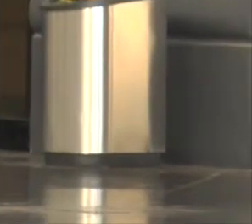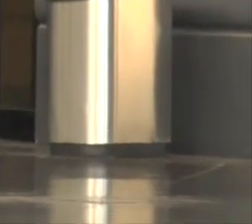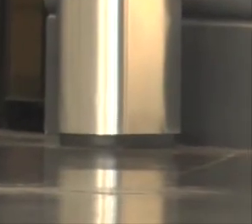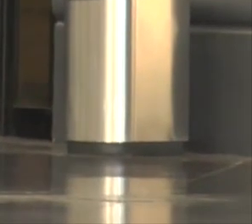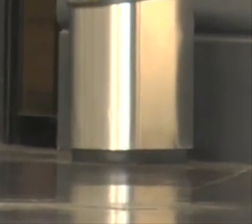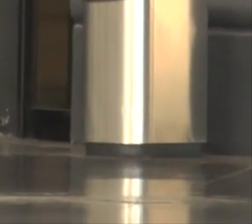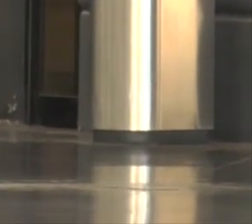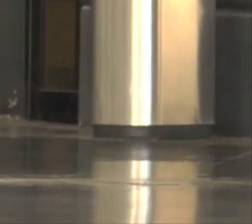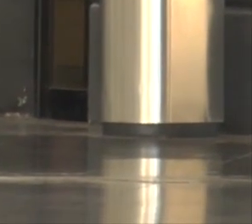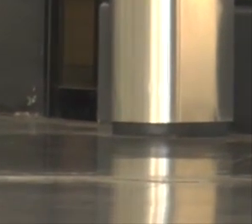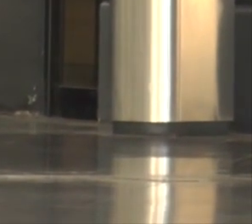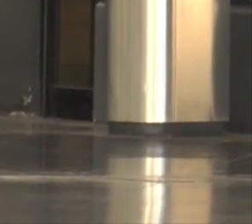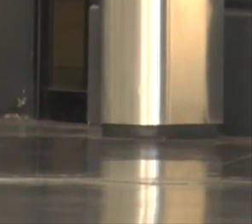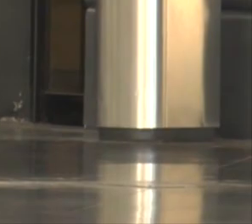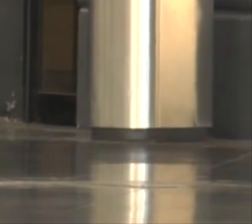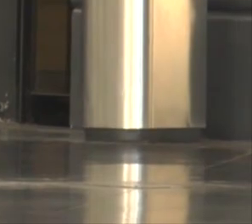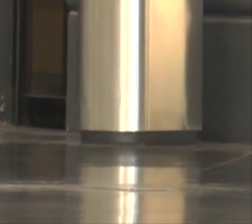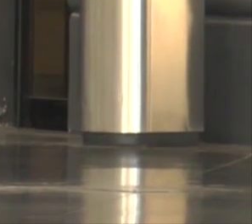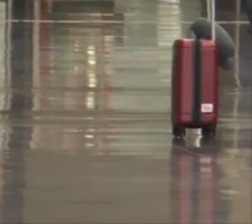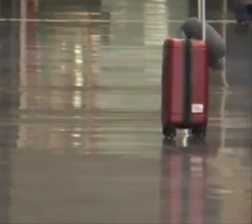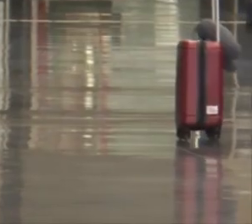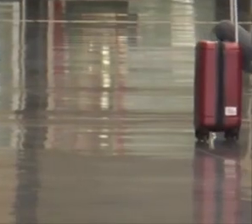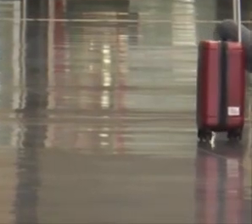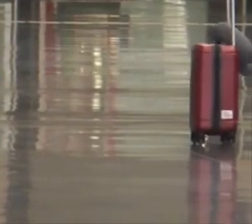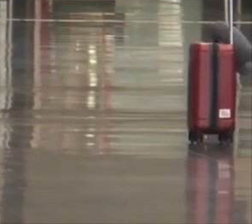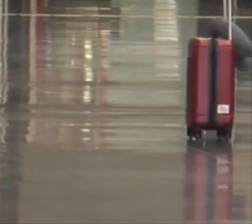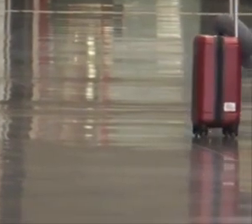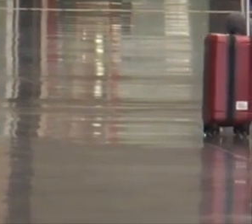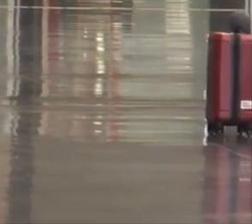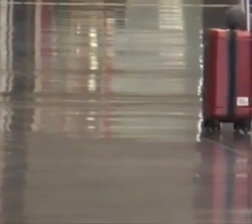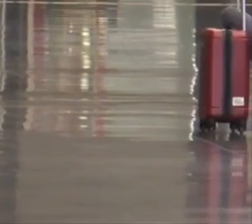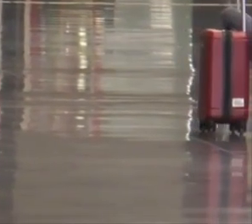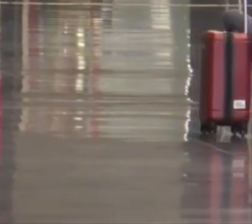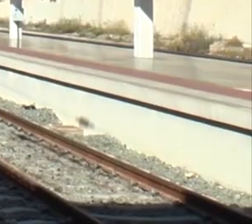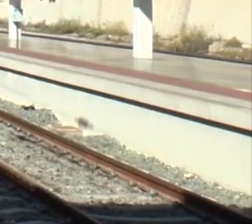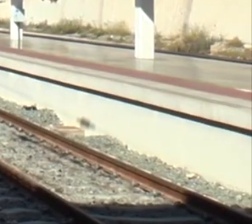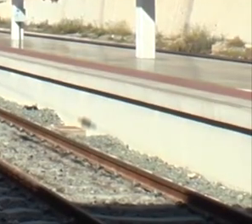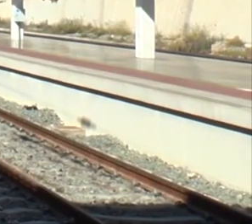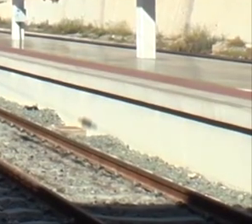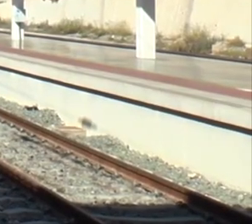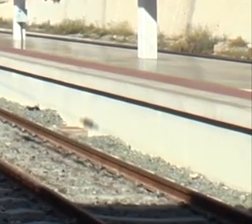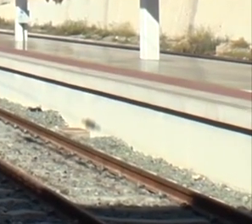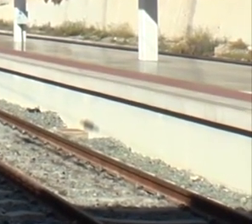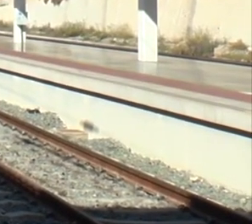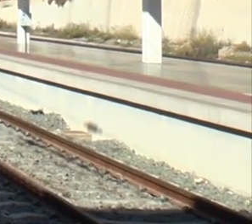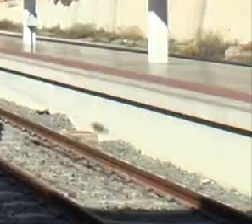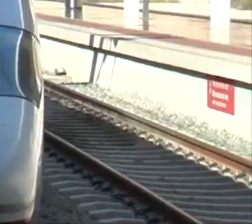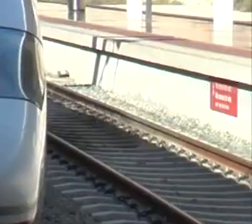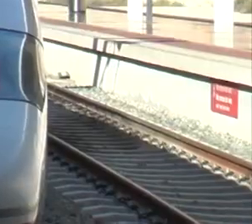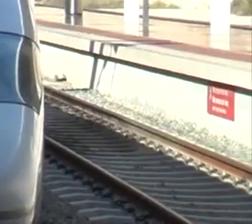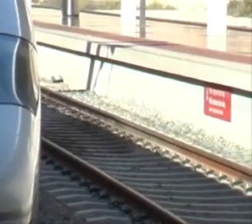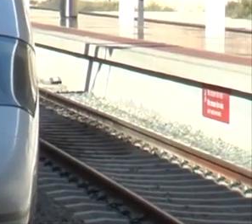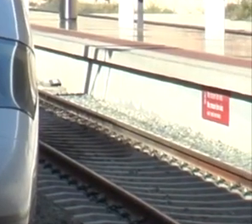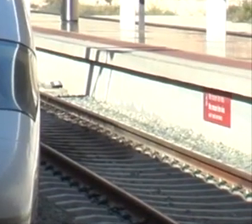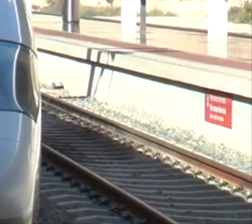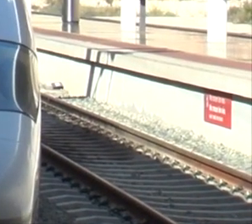del equipo de Gobierno, ya que no acaban de mejorar las infraestructuras ferroviarias y ha lamentado las carencias de transporte público dentro